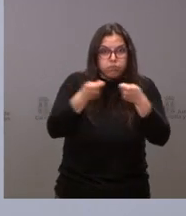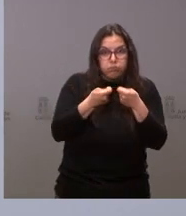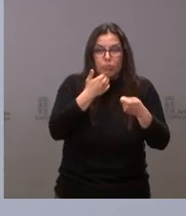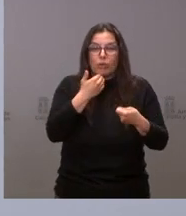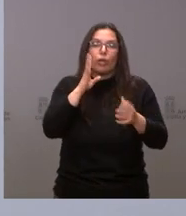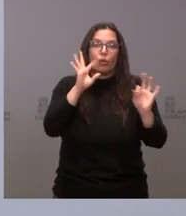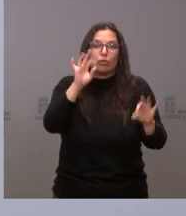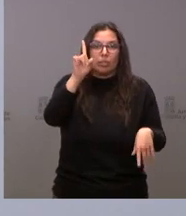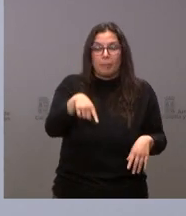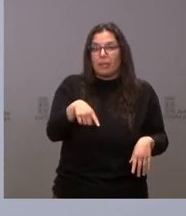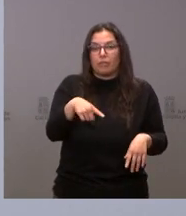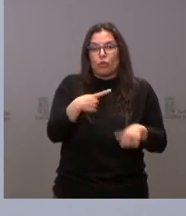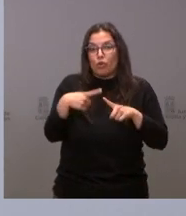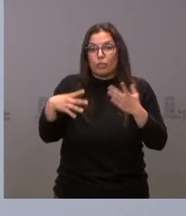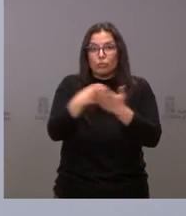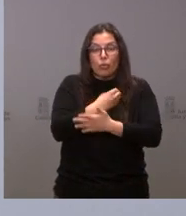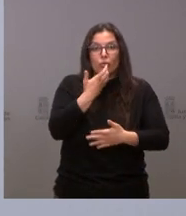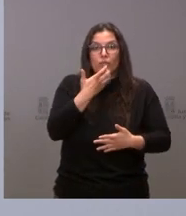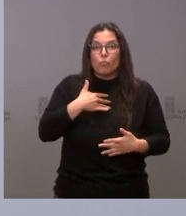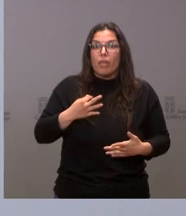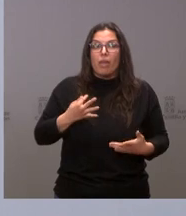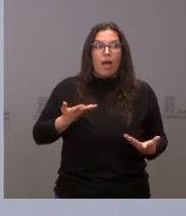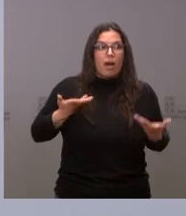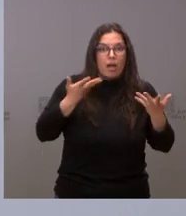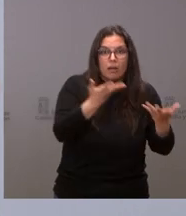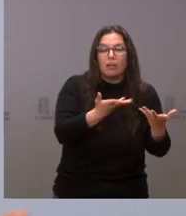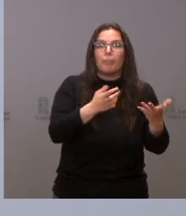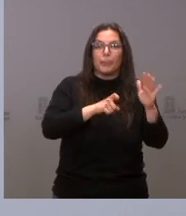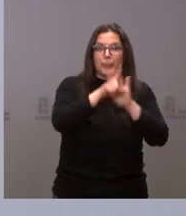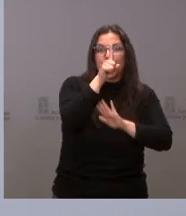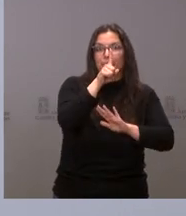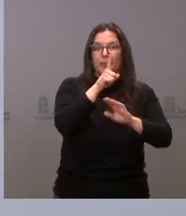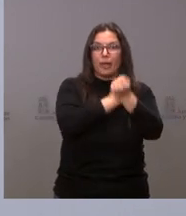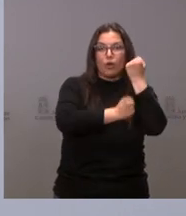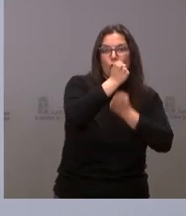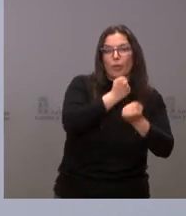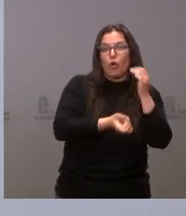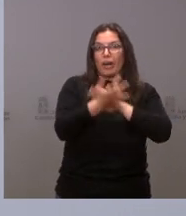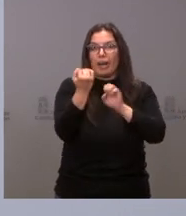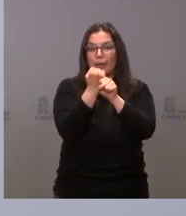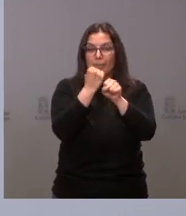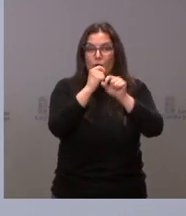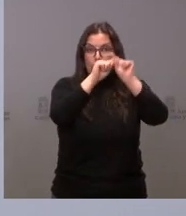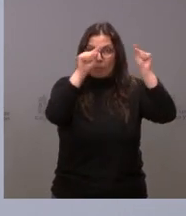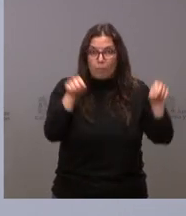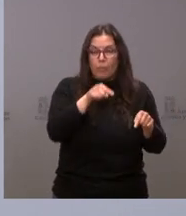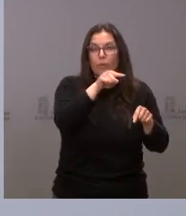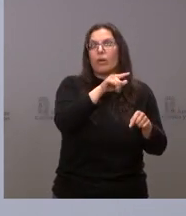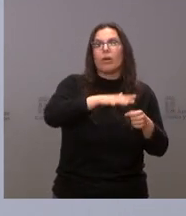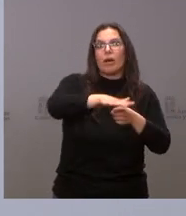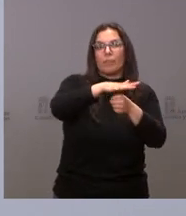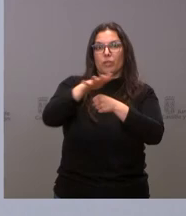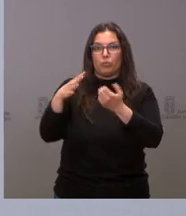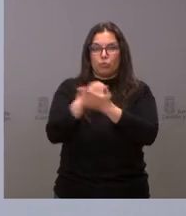por supuesto en todo aquello que pueda redundar en el crecimiento económico y la creación de empleo en todos los